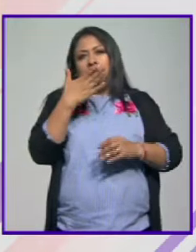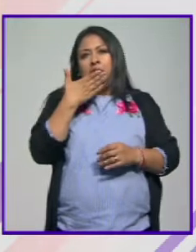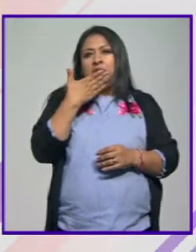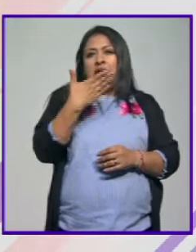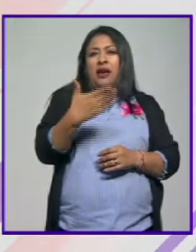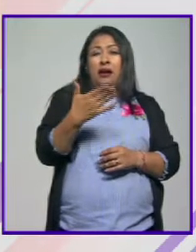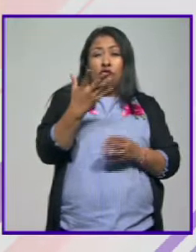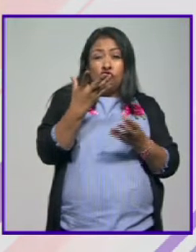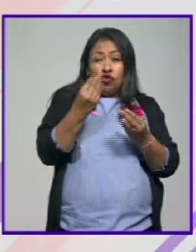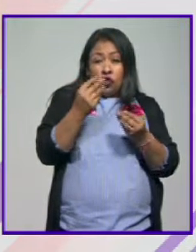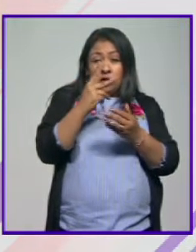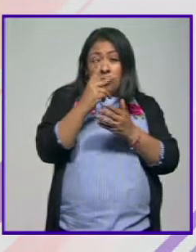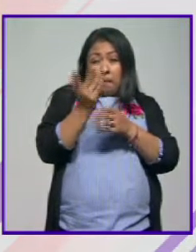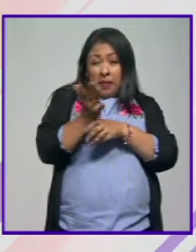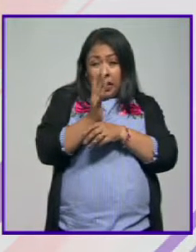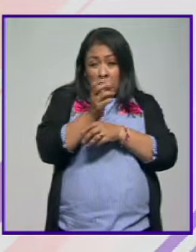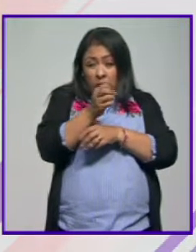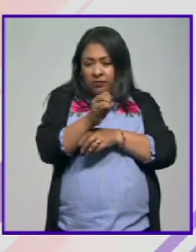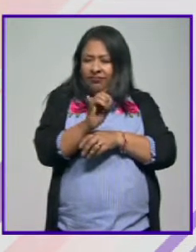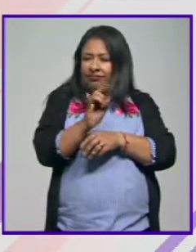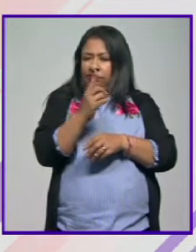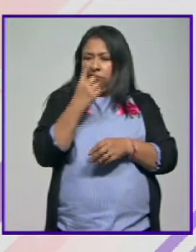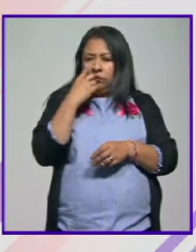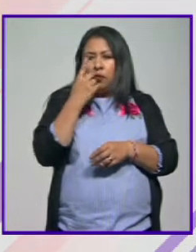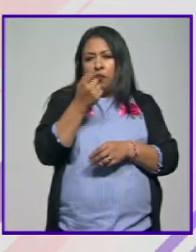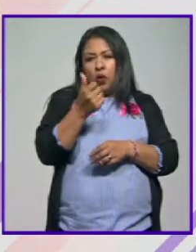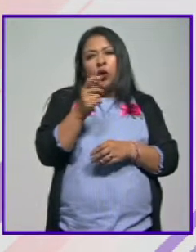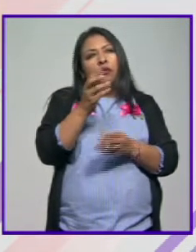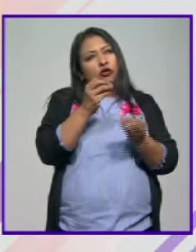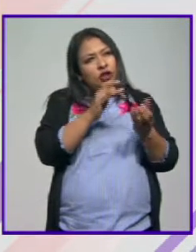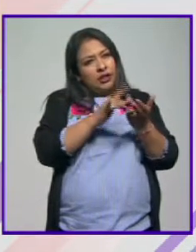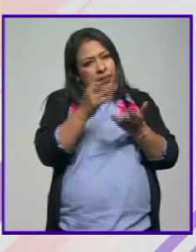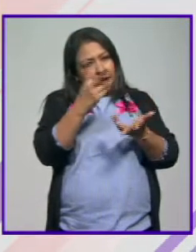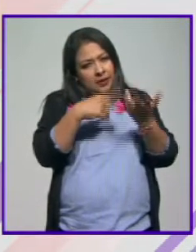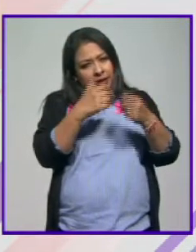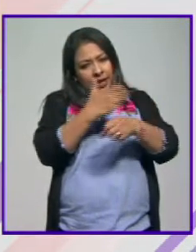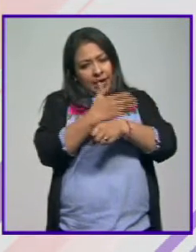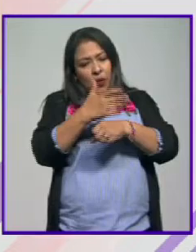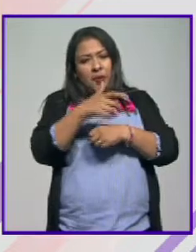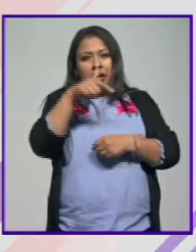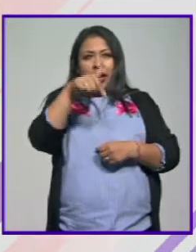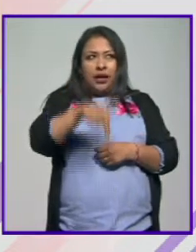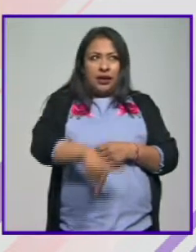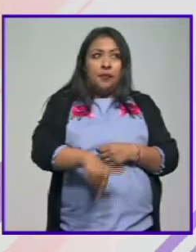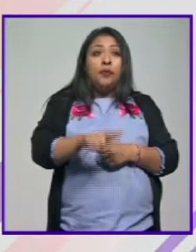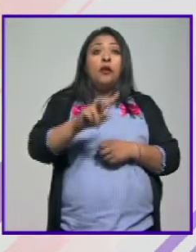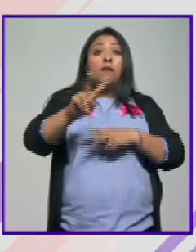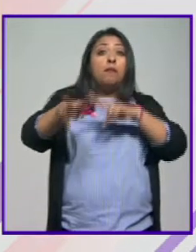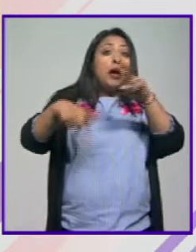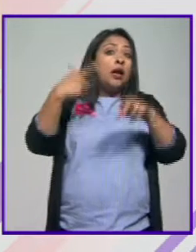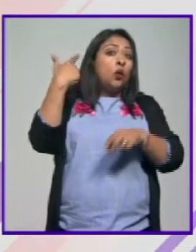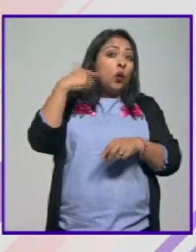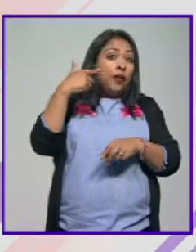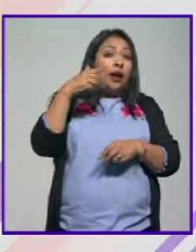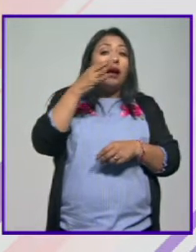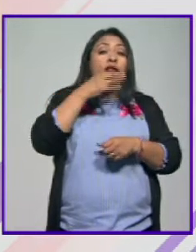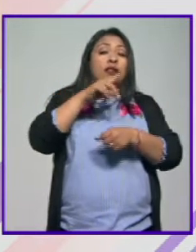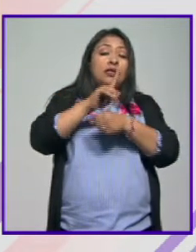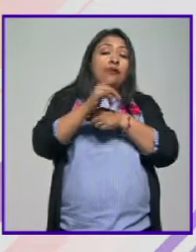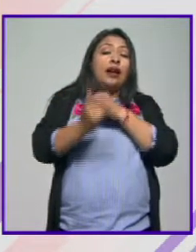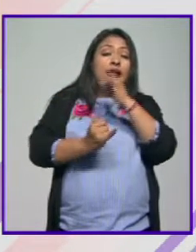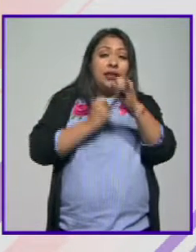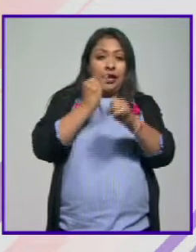es no sucede mucho con este tipo de películas muchísimas gracias Sebastián por estar con nosotros aquí y si están en Guadalajara o van al Festival